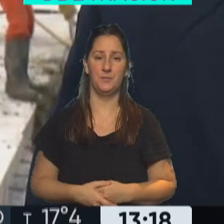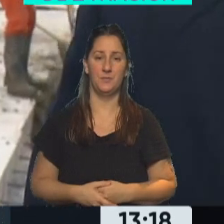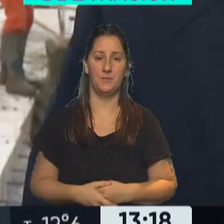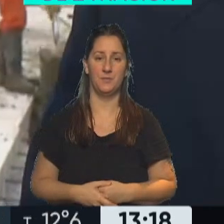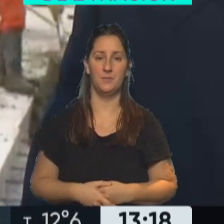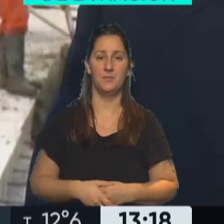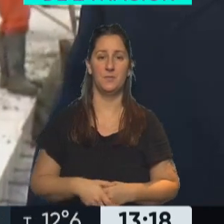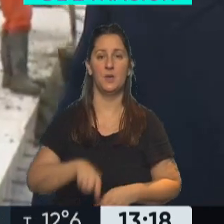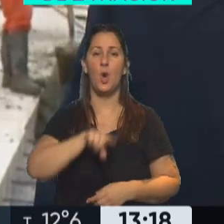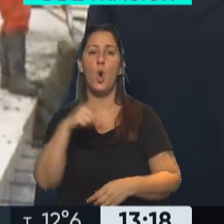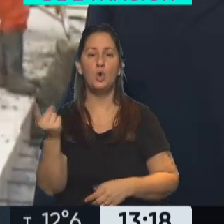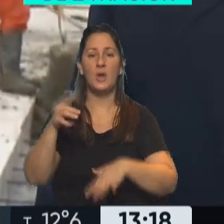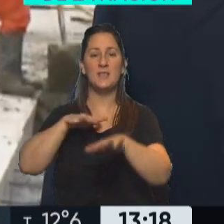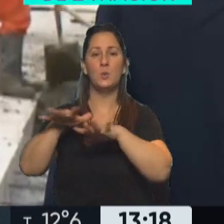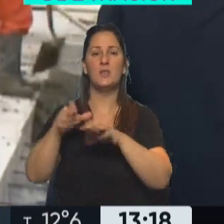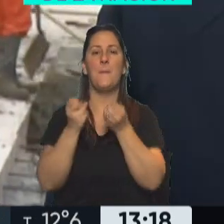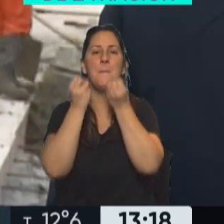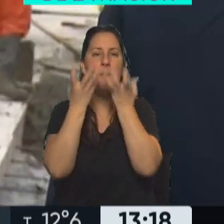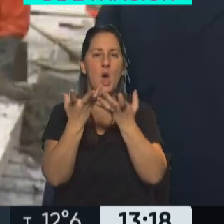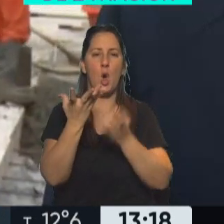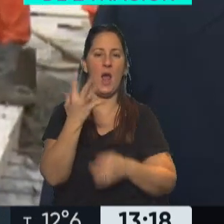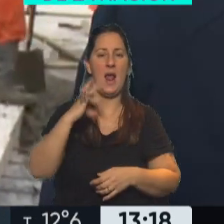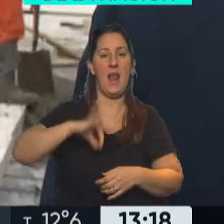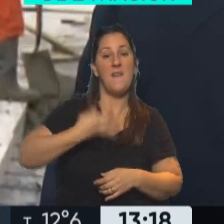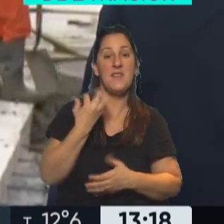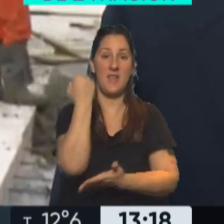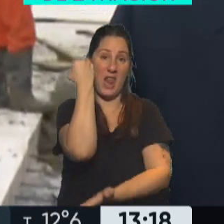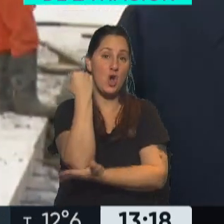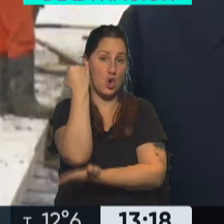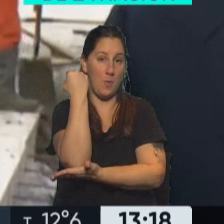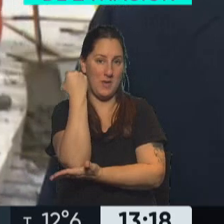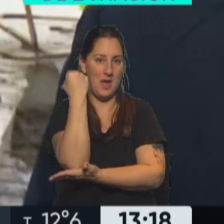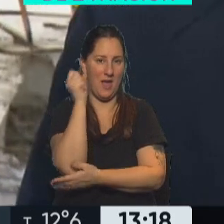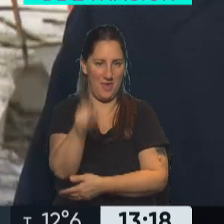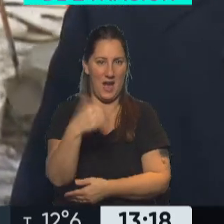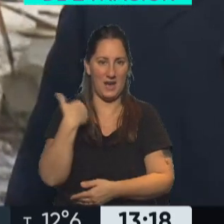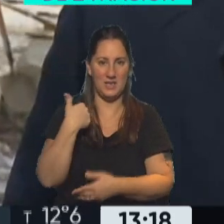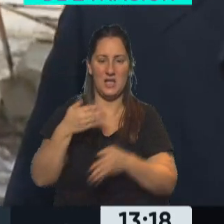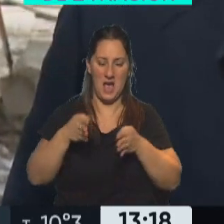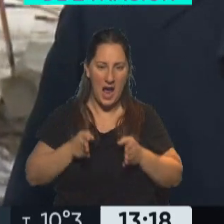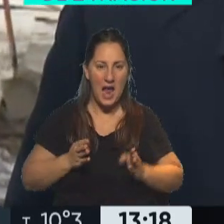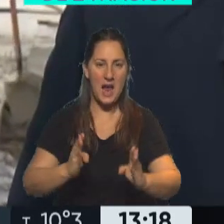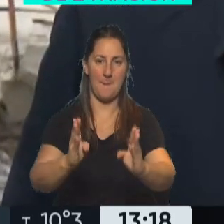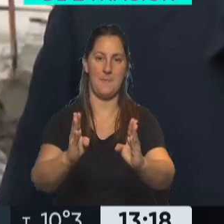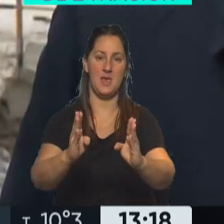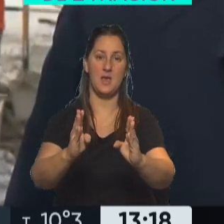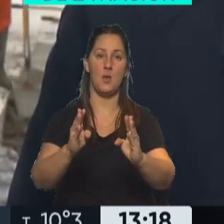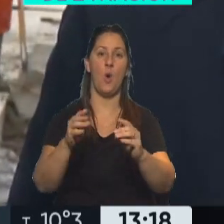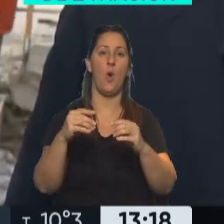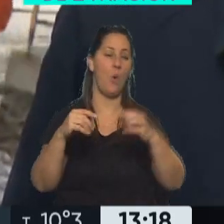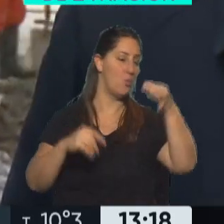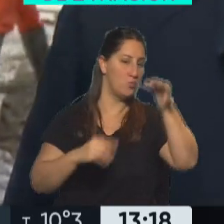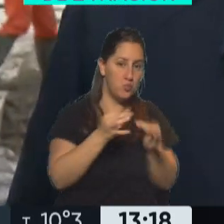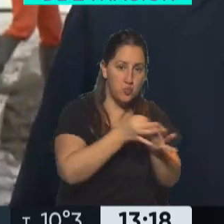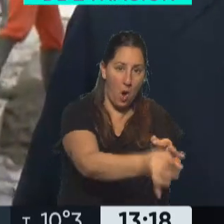En otros casos, sirven para mejorar la vida de la economía argentina, porque son caminos que unen pueblos y